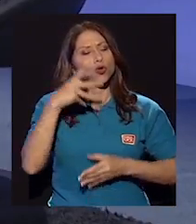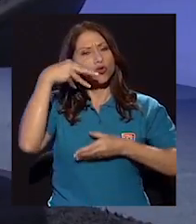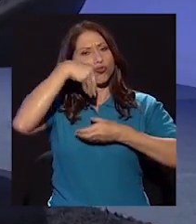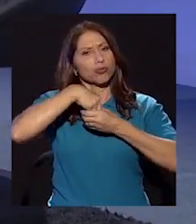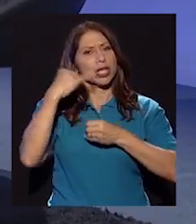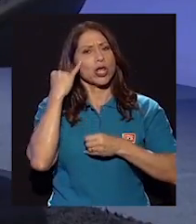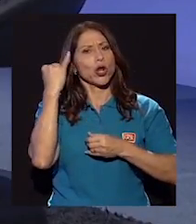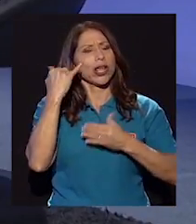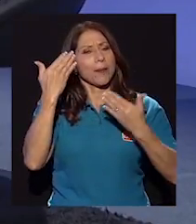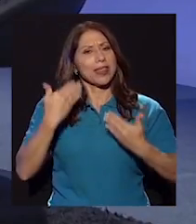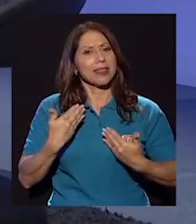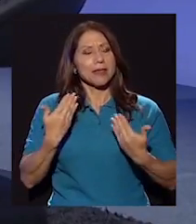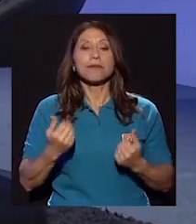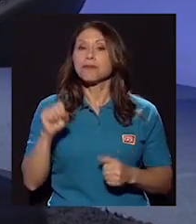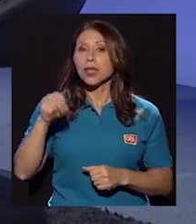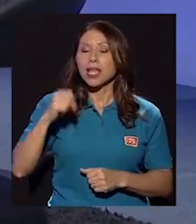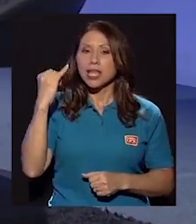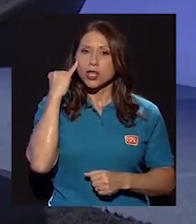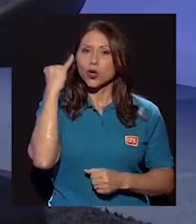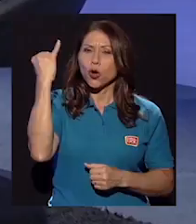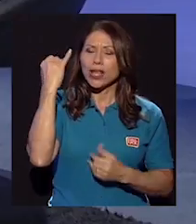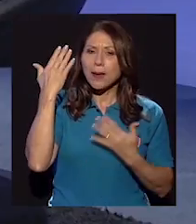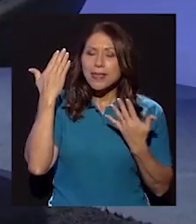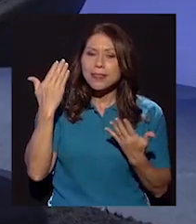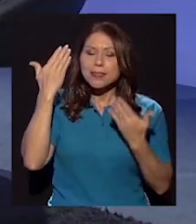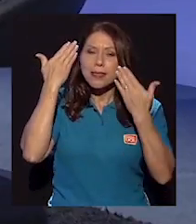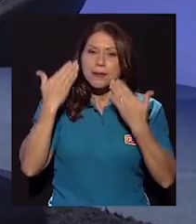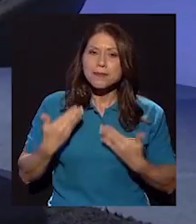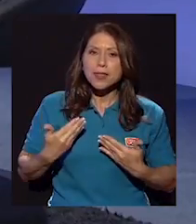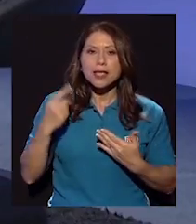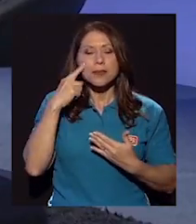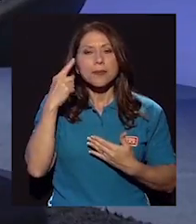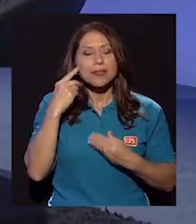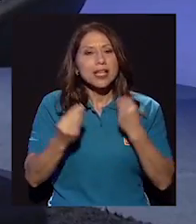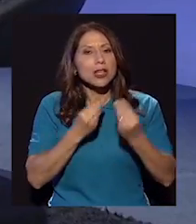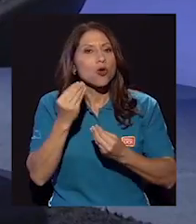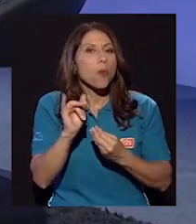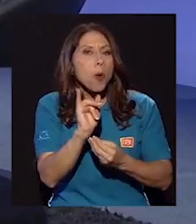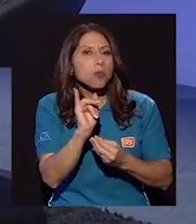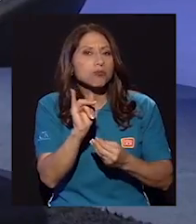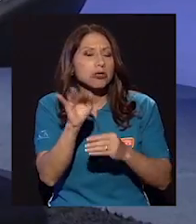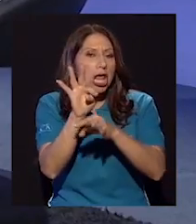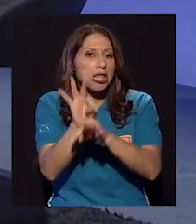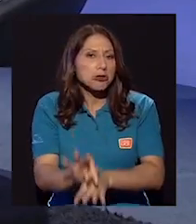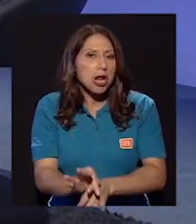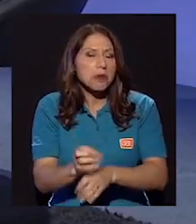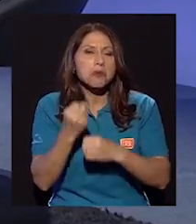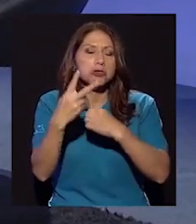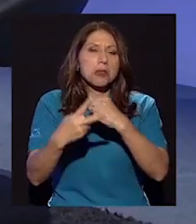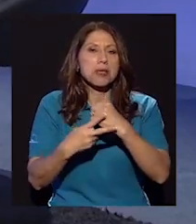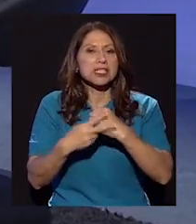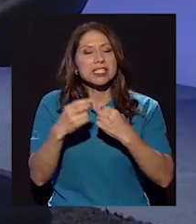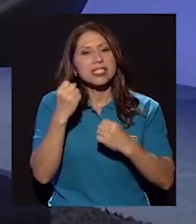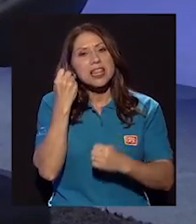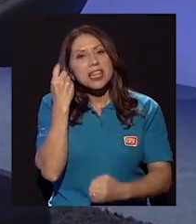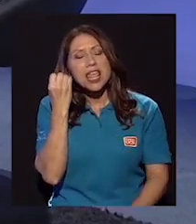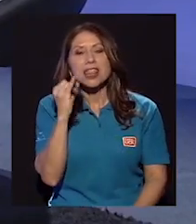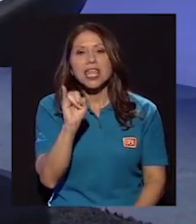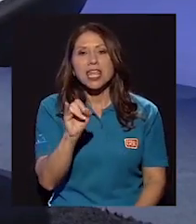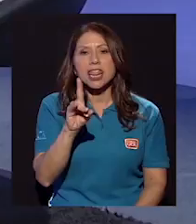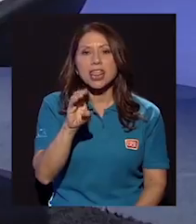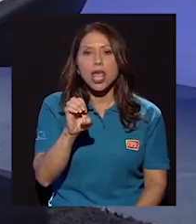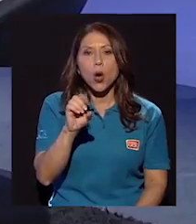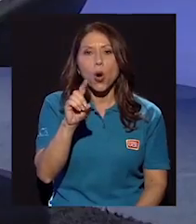somos ideológicamente. Claro, ideológicamente no pensando en el sentido de política tradicional, que es como muchas veces se entiende la